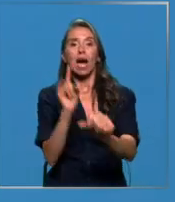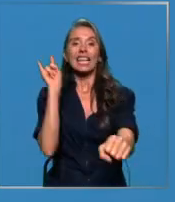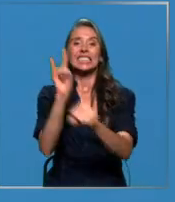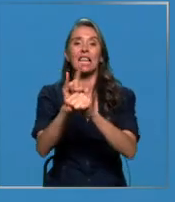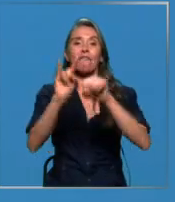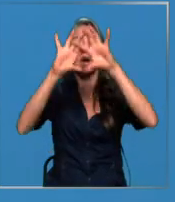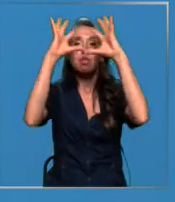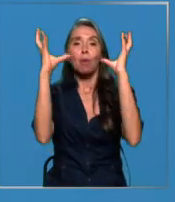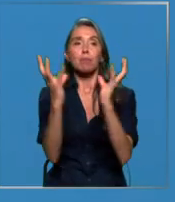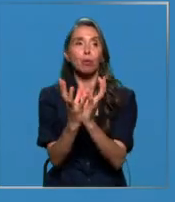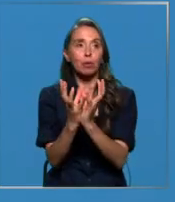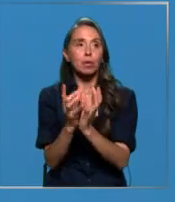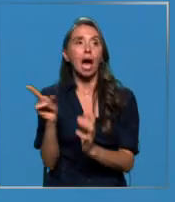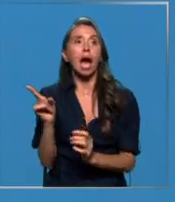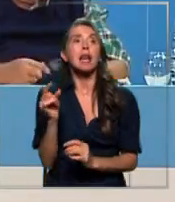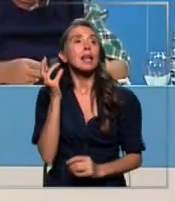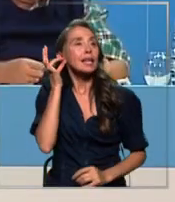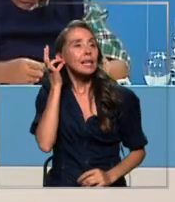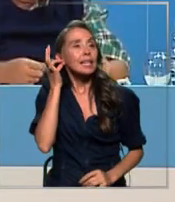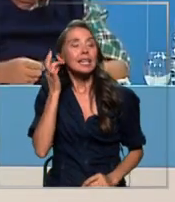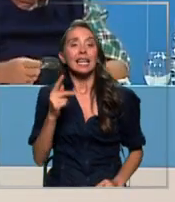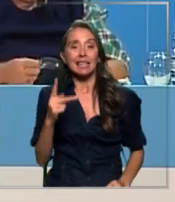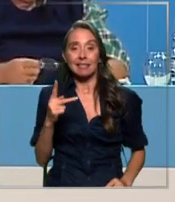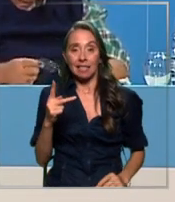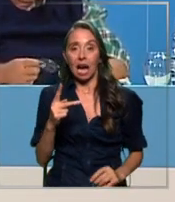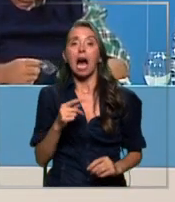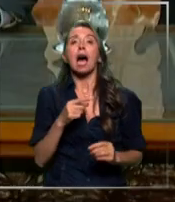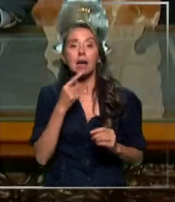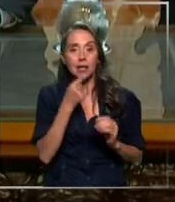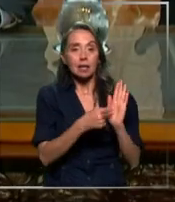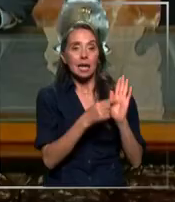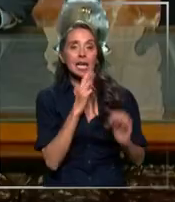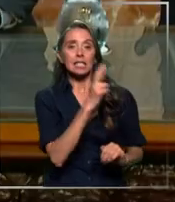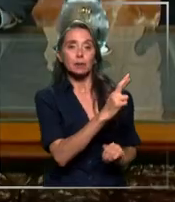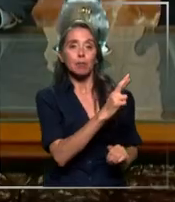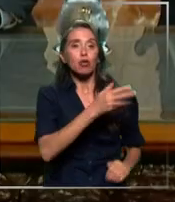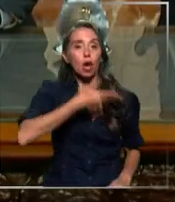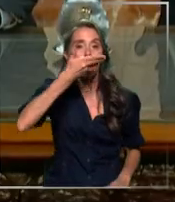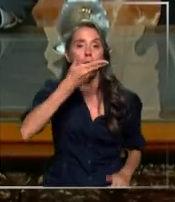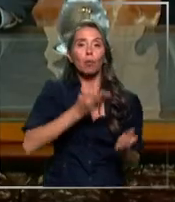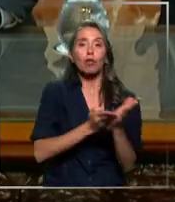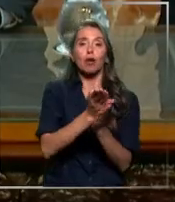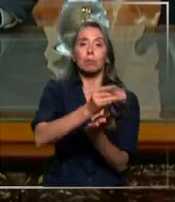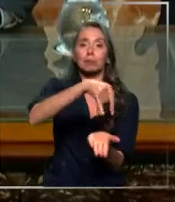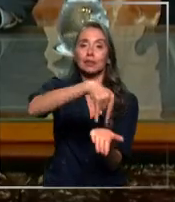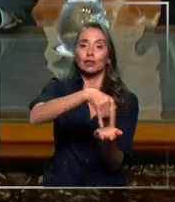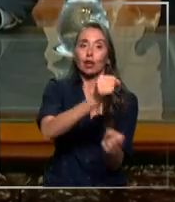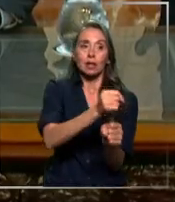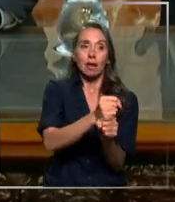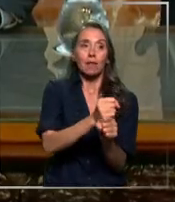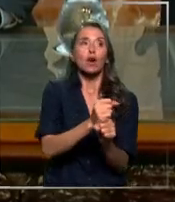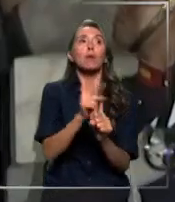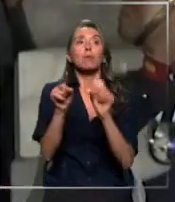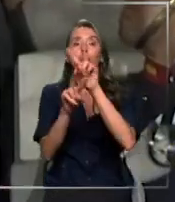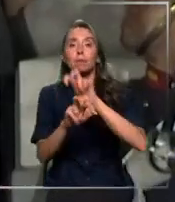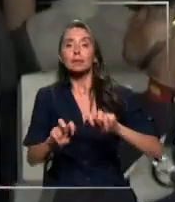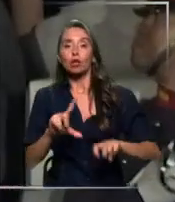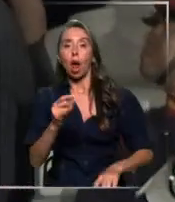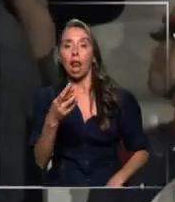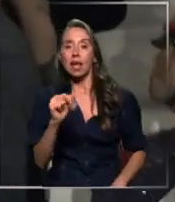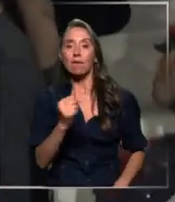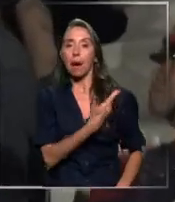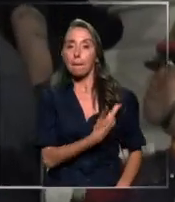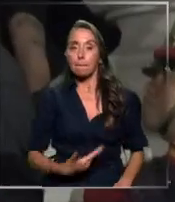Cristina Fernández respondió al discurso que Milley ofreció en el inicio del año legislativo y aludiendo al caso Libra. El